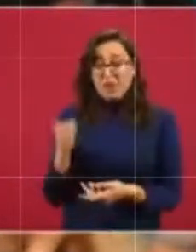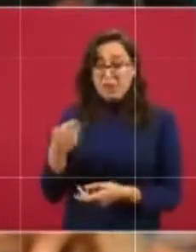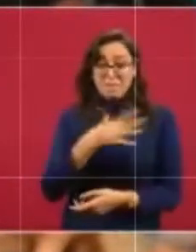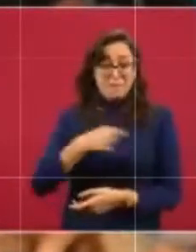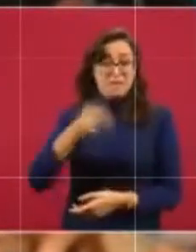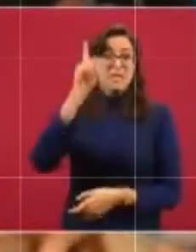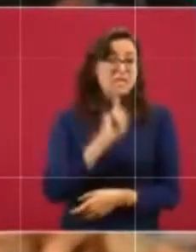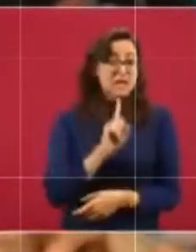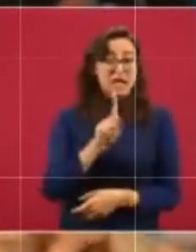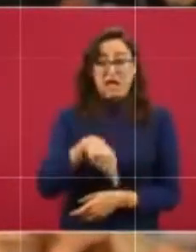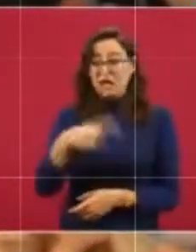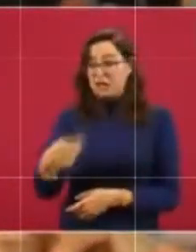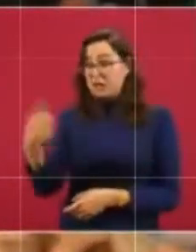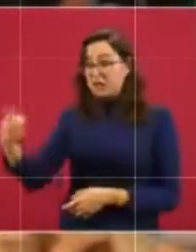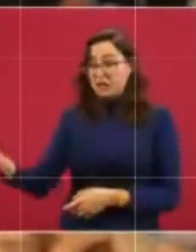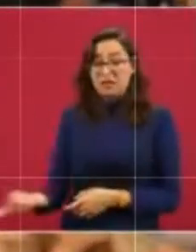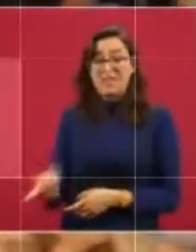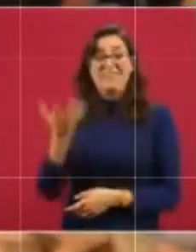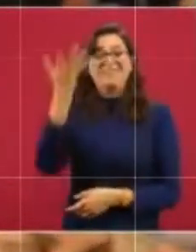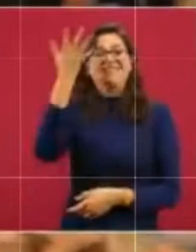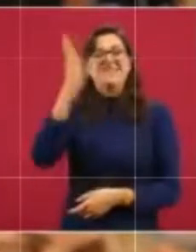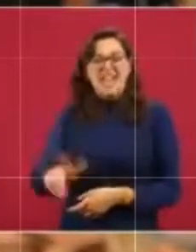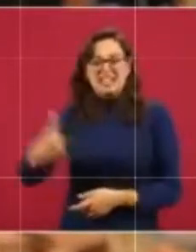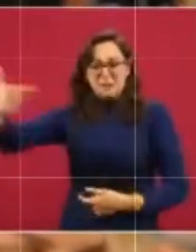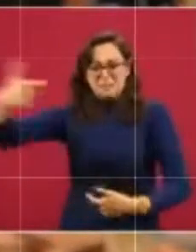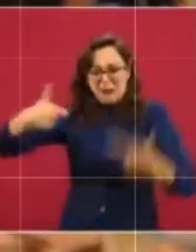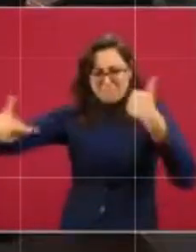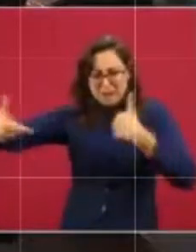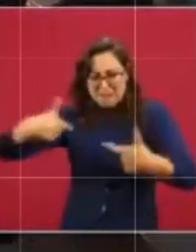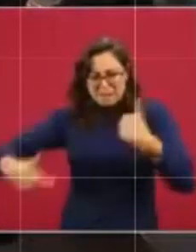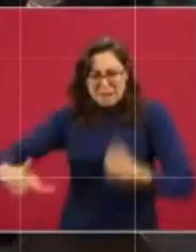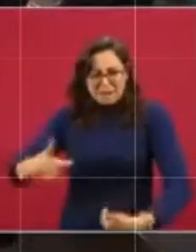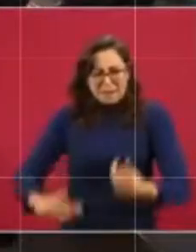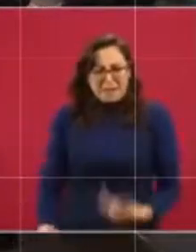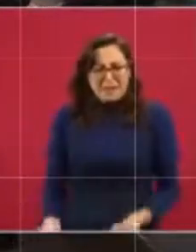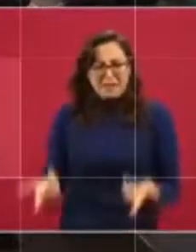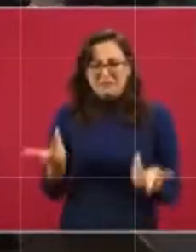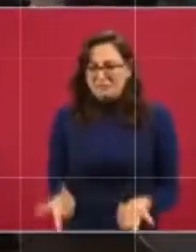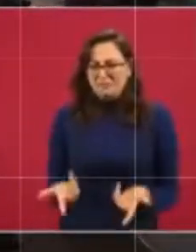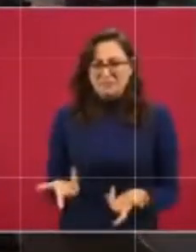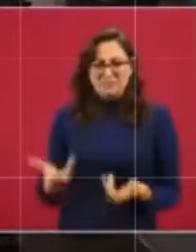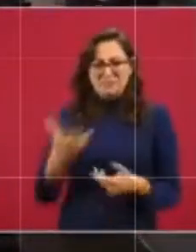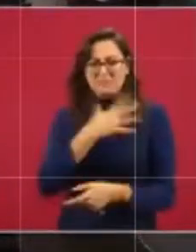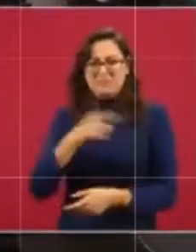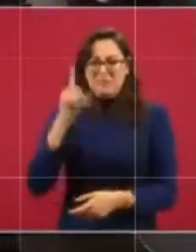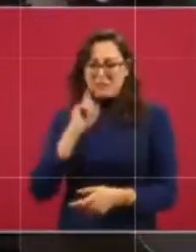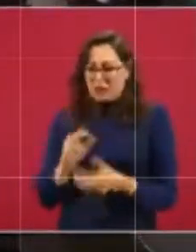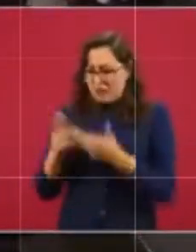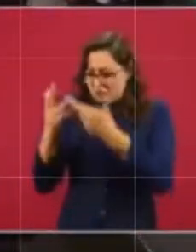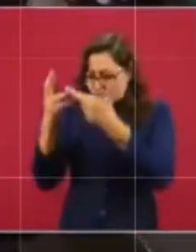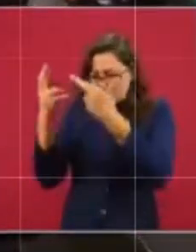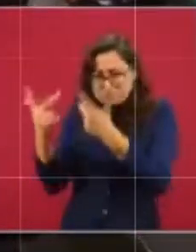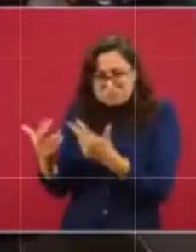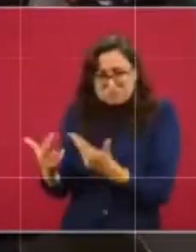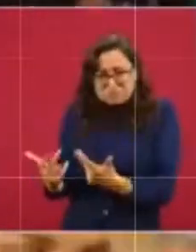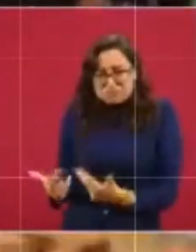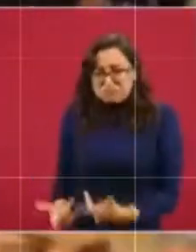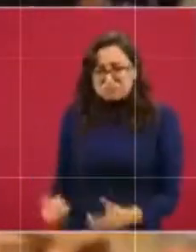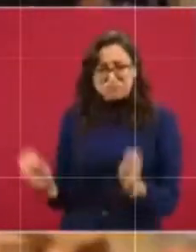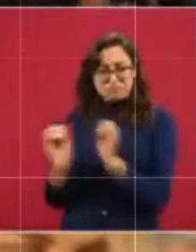víctimas, tiene más de 10 impactos en el cuerpo. No quedó nada de mi hija, ni un órgano vital,